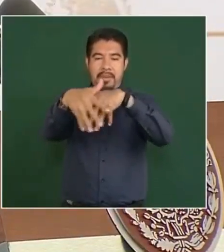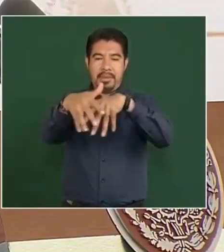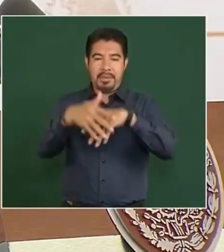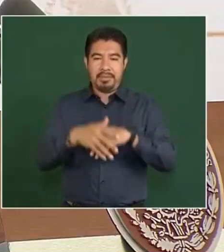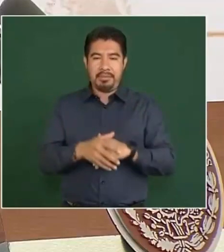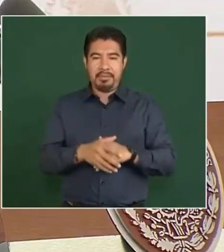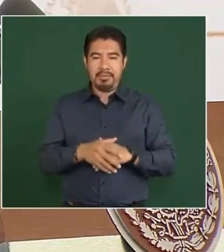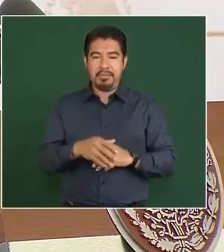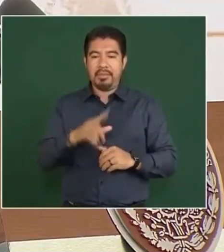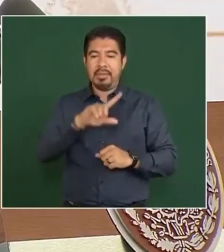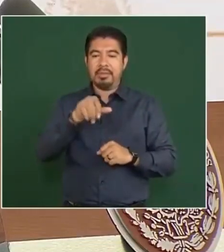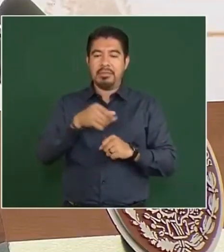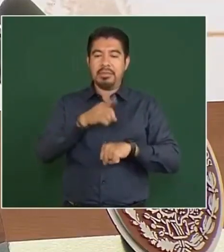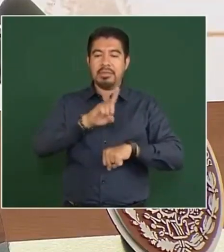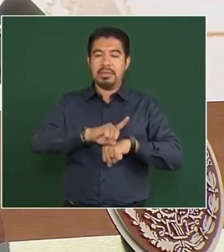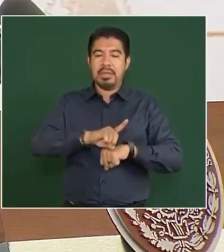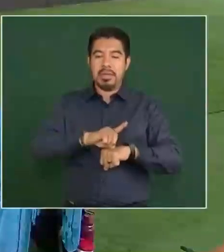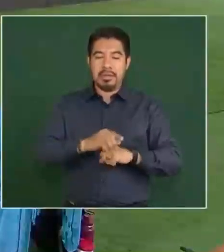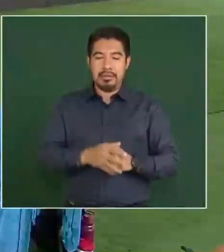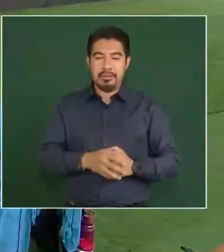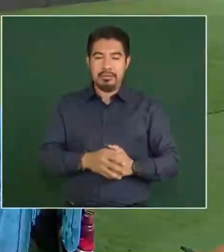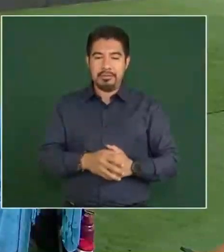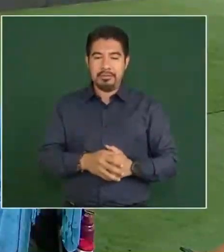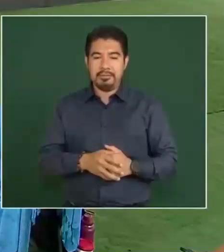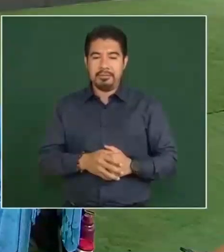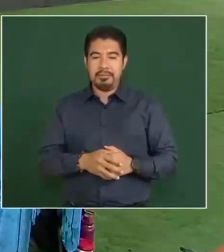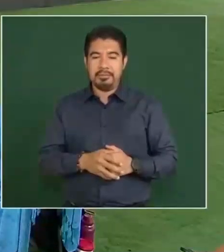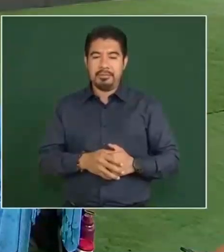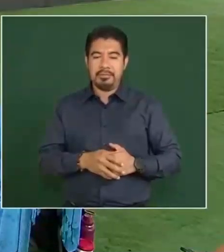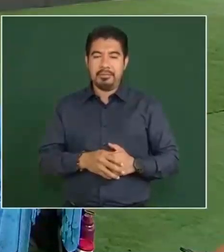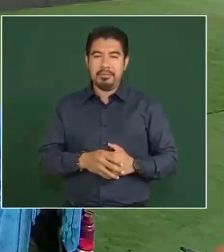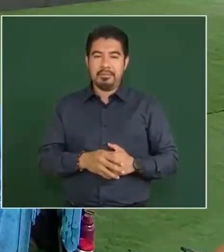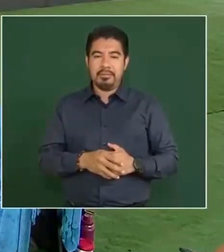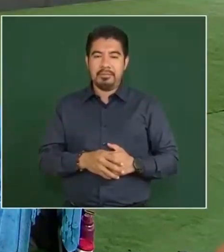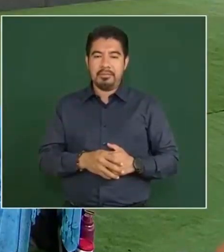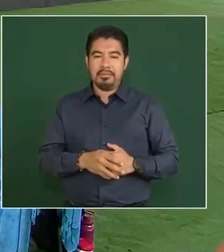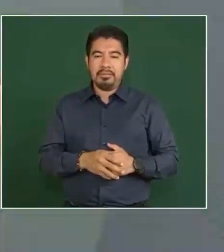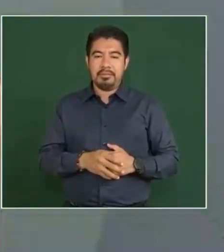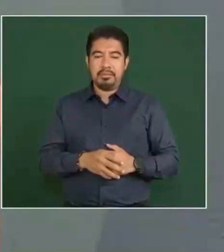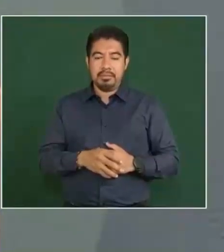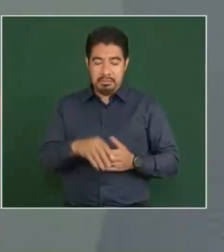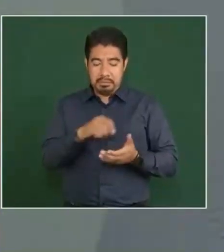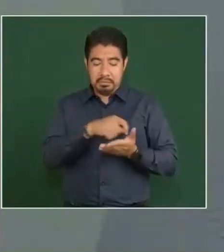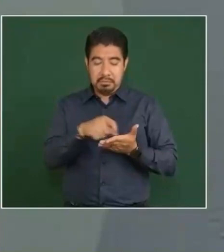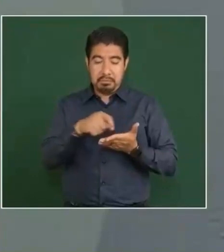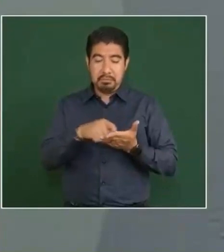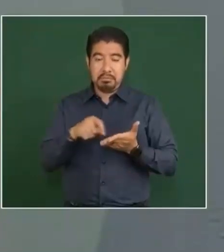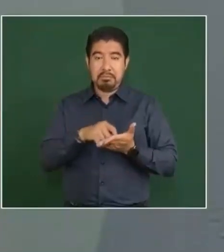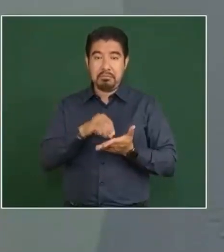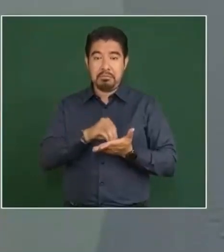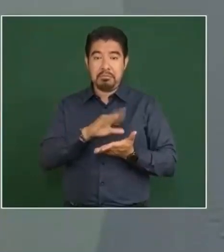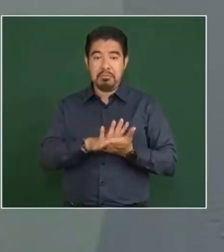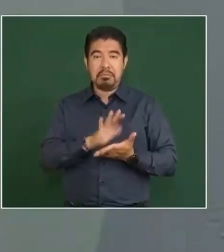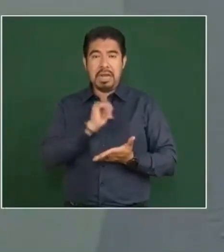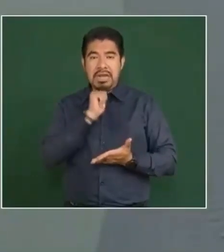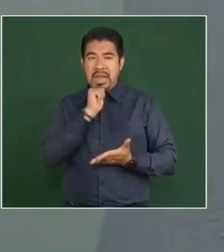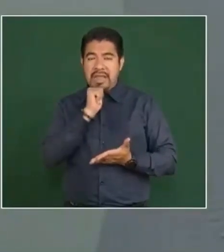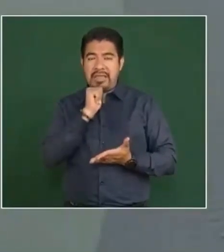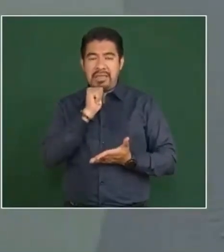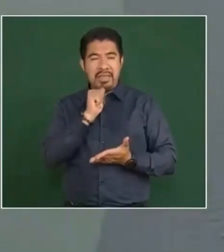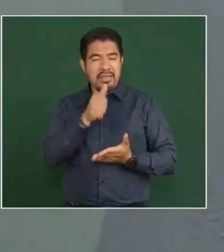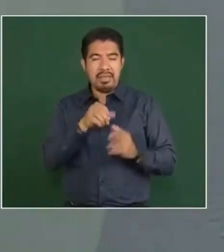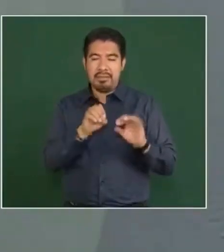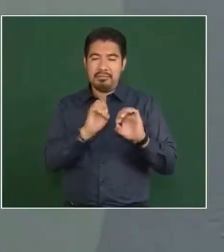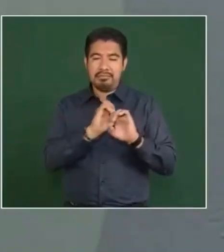ni un renglón. No se me voy a olvidar nunca